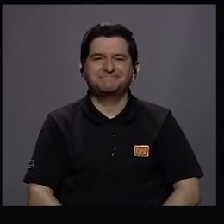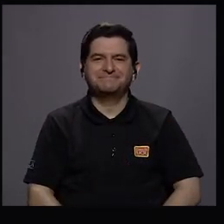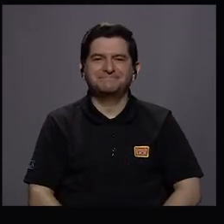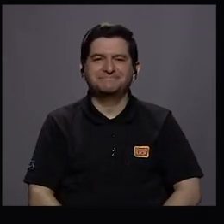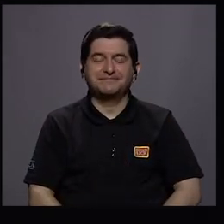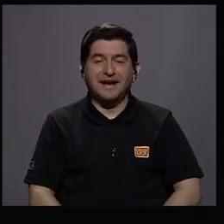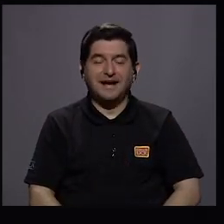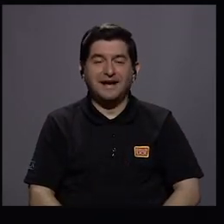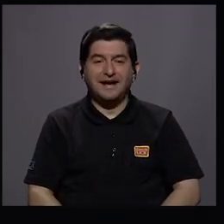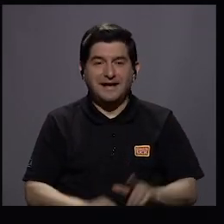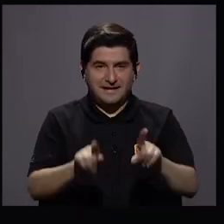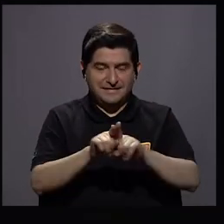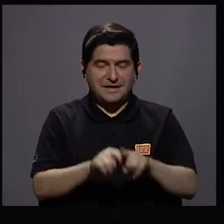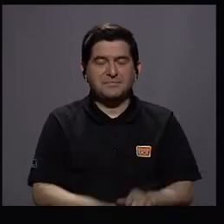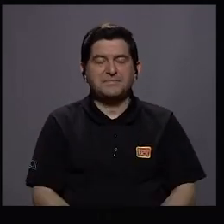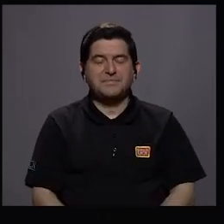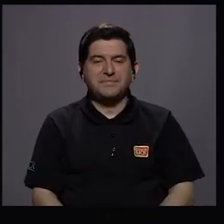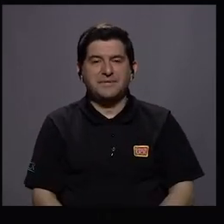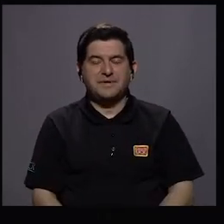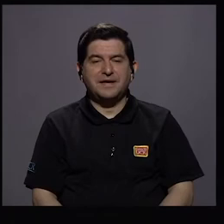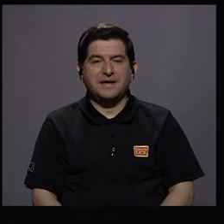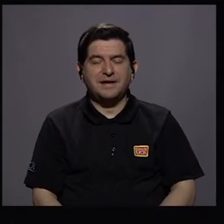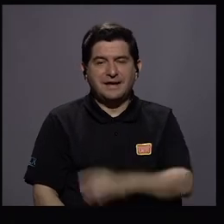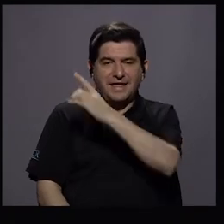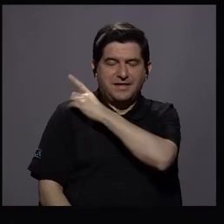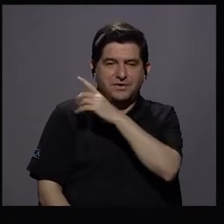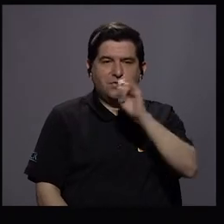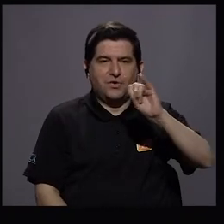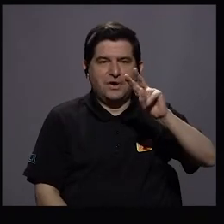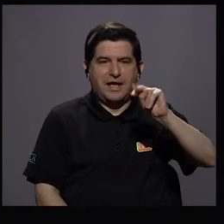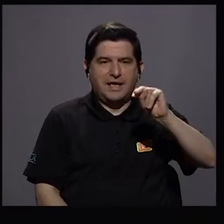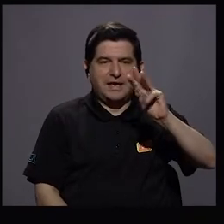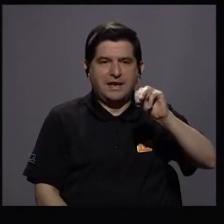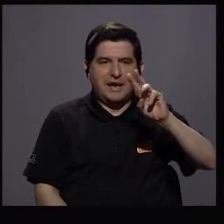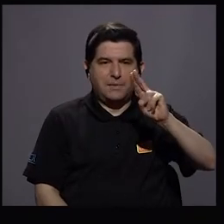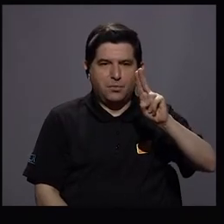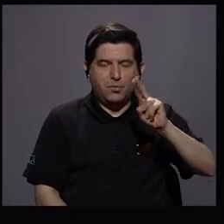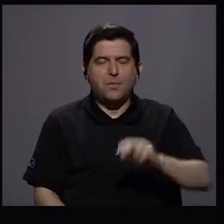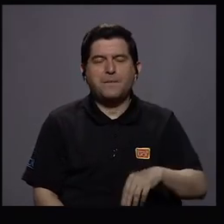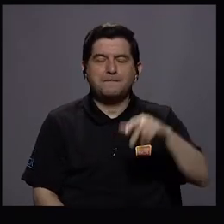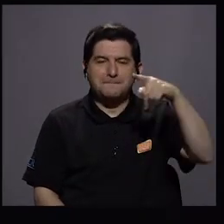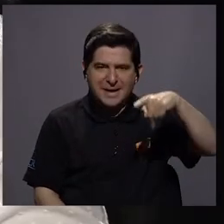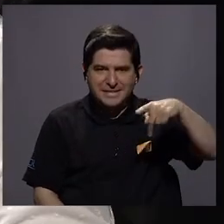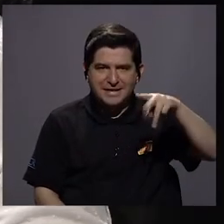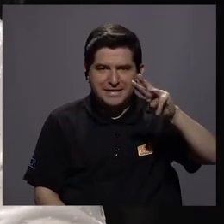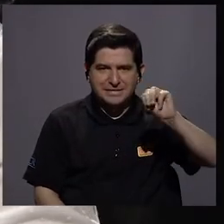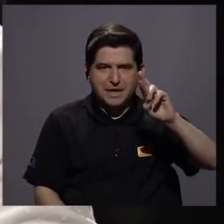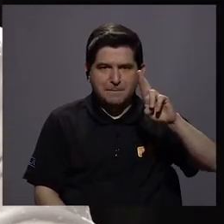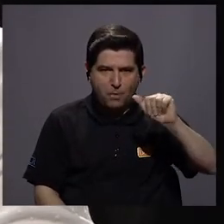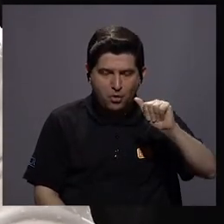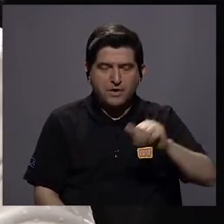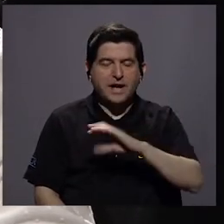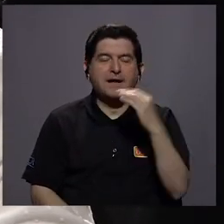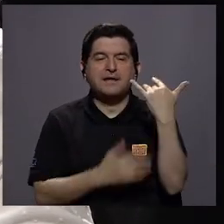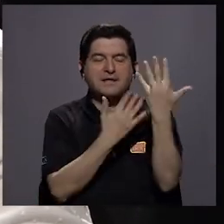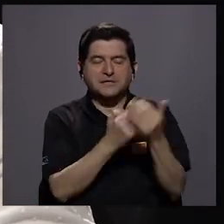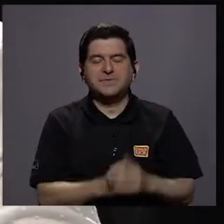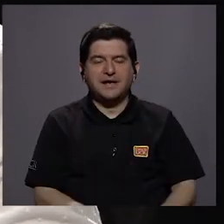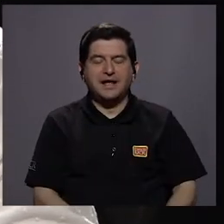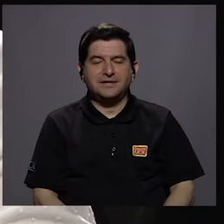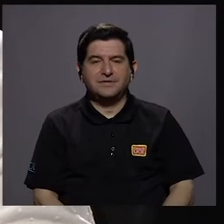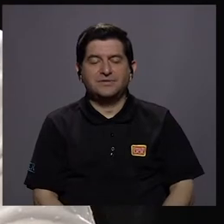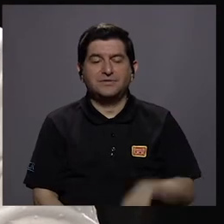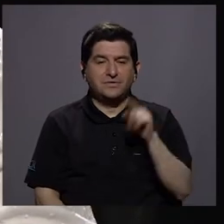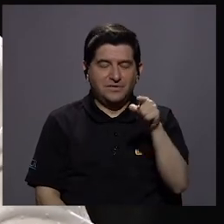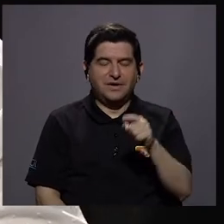La señora del INAMO, doña Patricia Mora. Y estamos todavía a la espera de que la señora del MEP nos